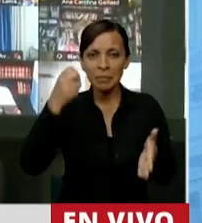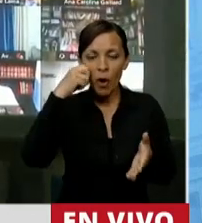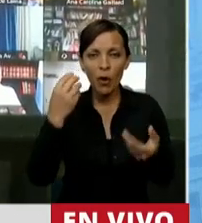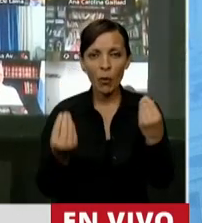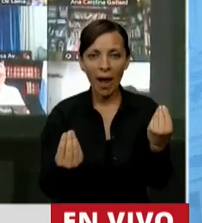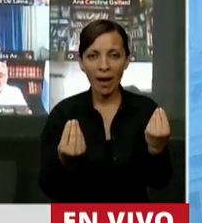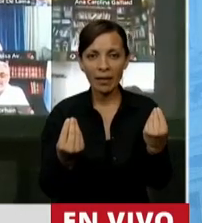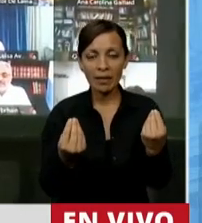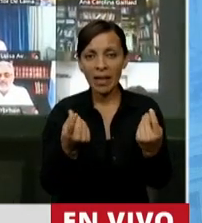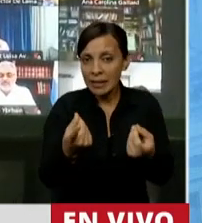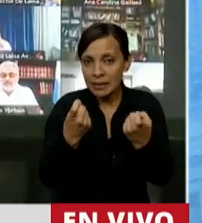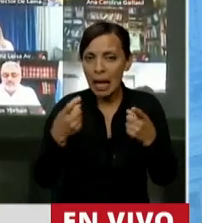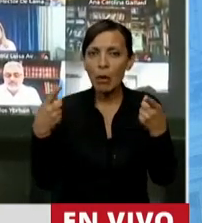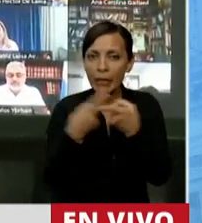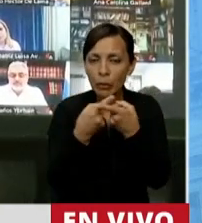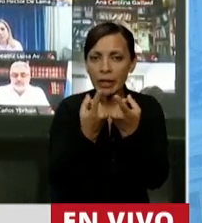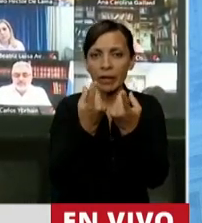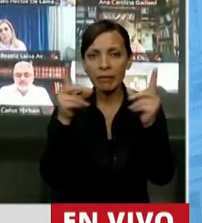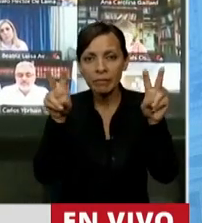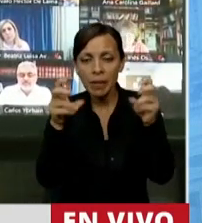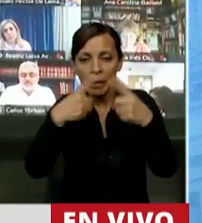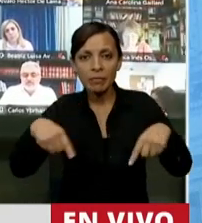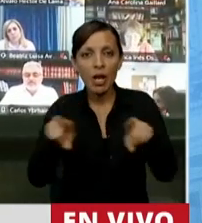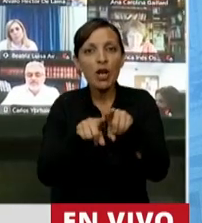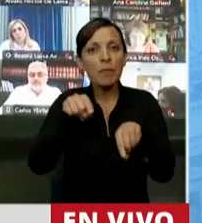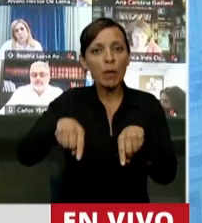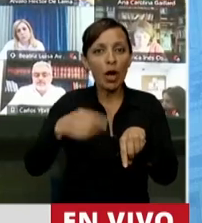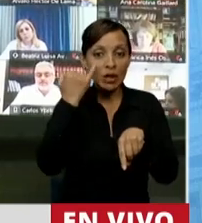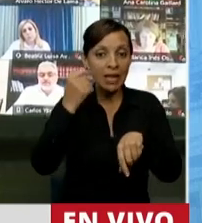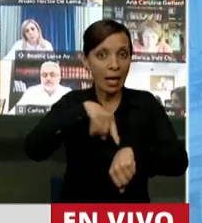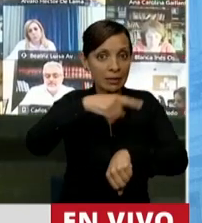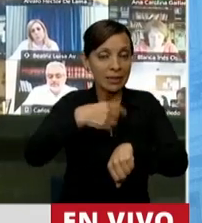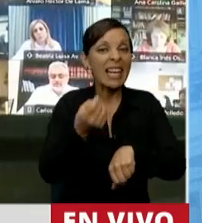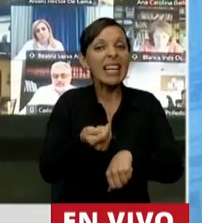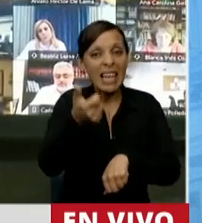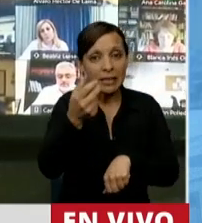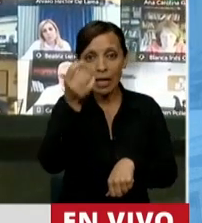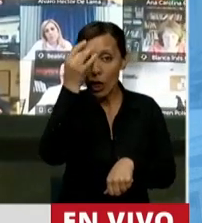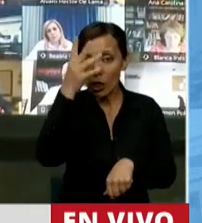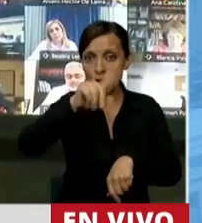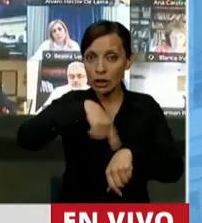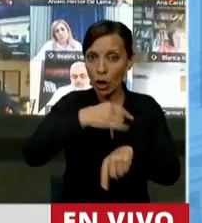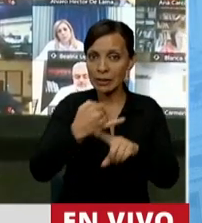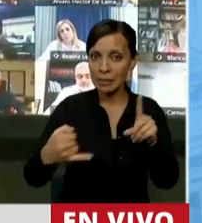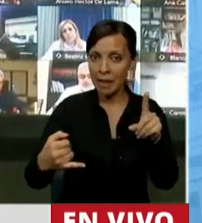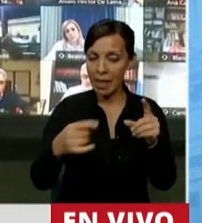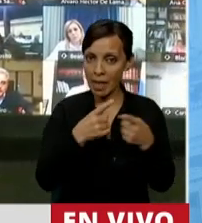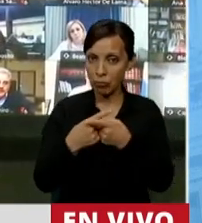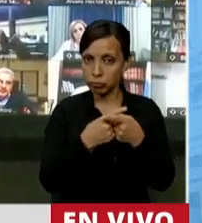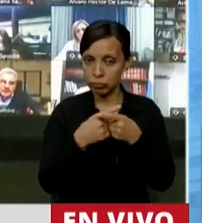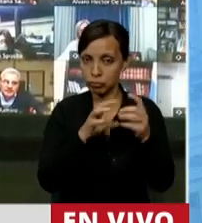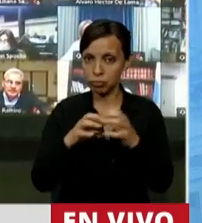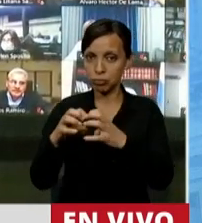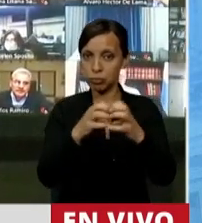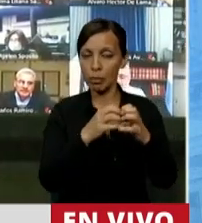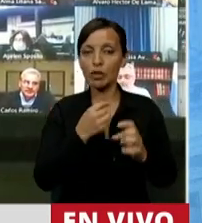si no discutimos este tema como el que hoy llevamos ya casi 12 horas y media de discusión. Y yo quiero